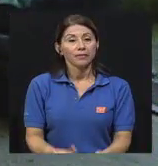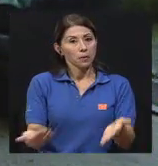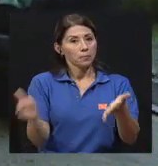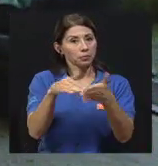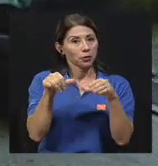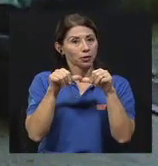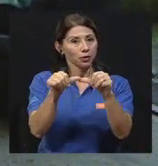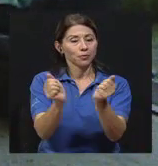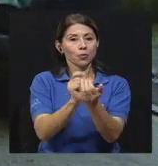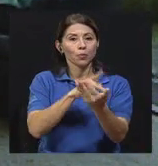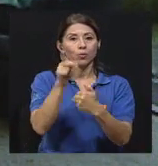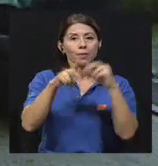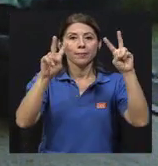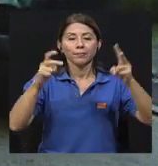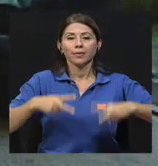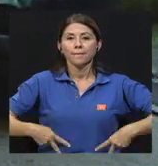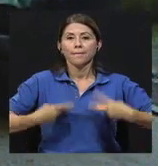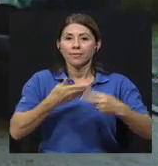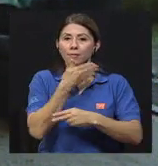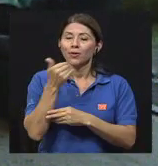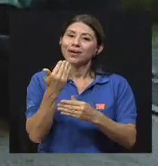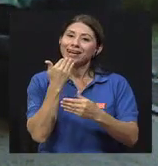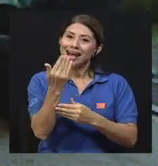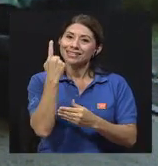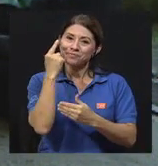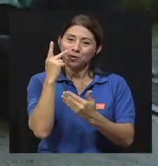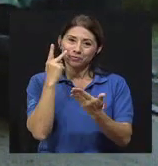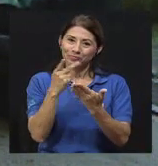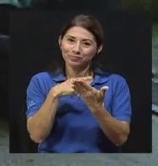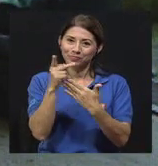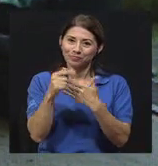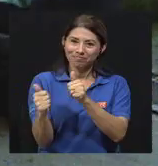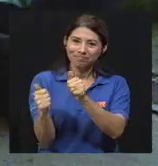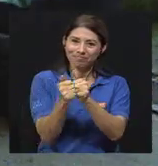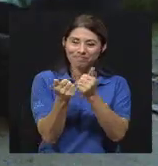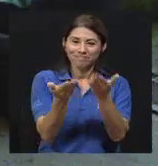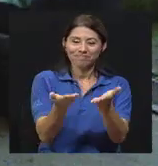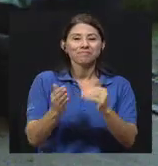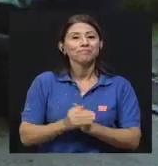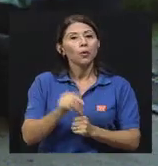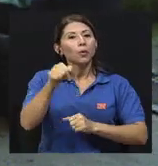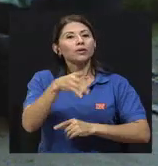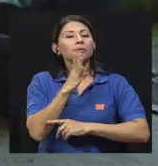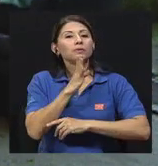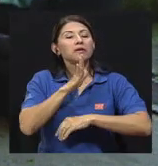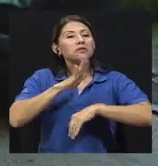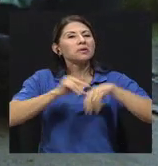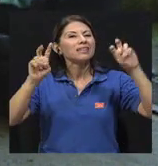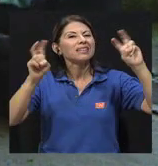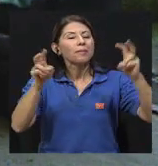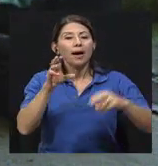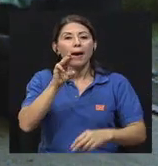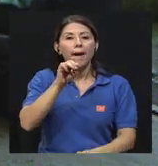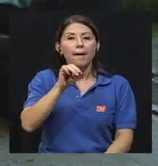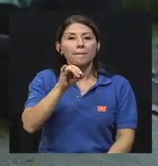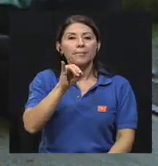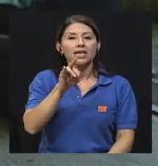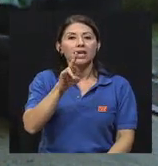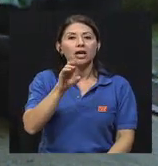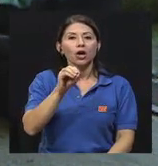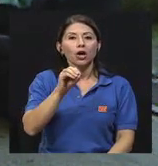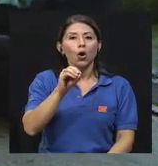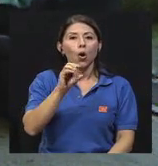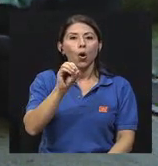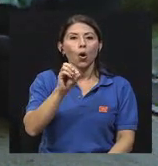Regresamos a Vivir Mejor. Muchísimas gracias por su compañía. El día de hoy estamos tratando el tema de los microbios o